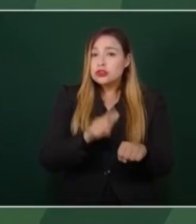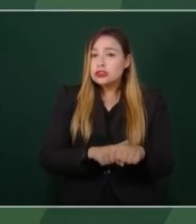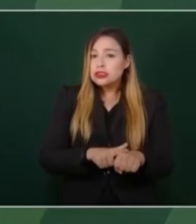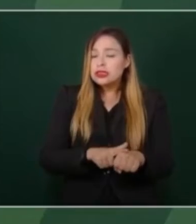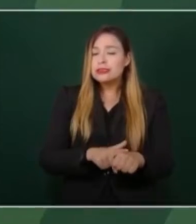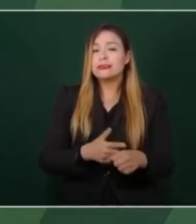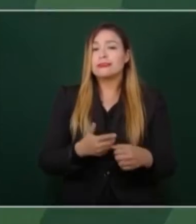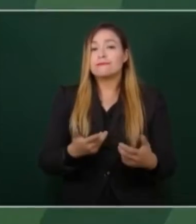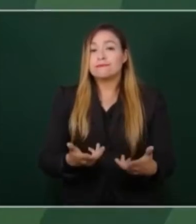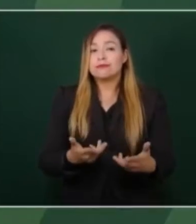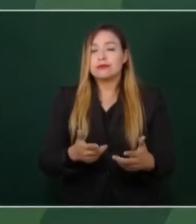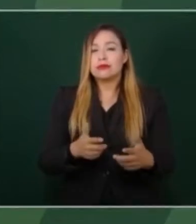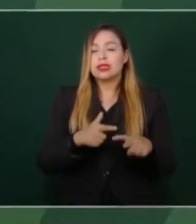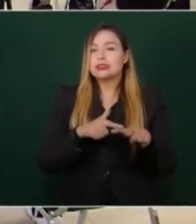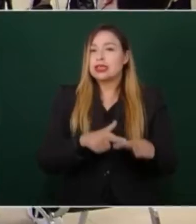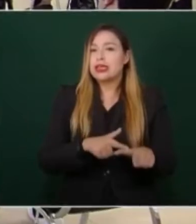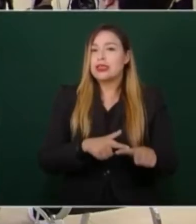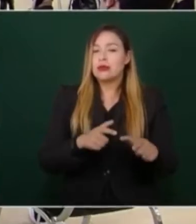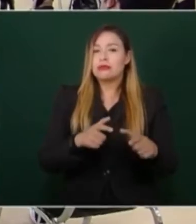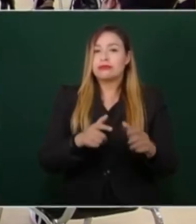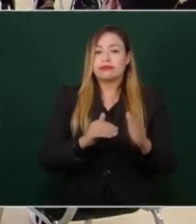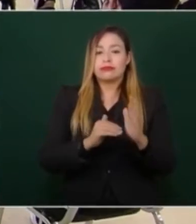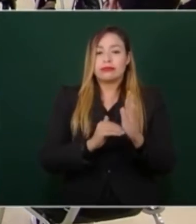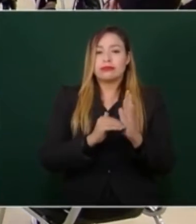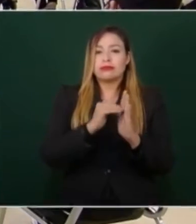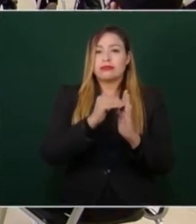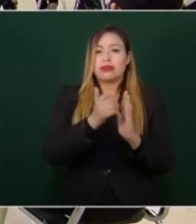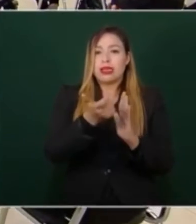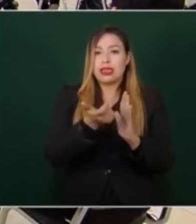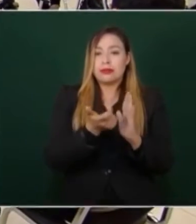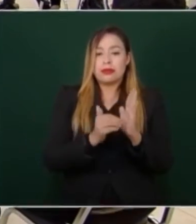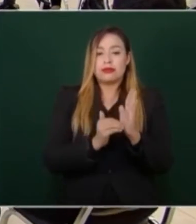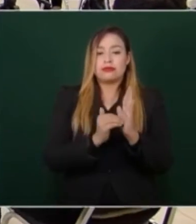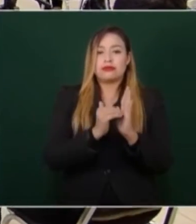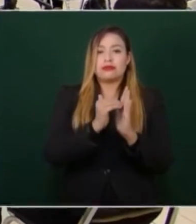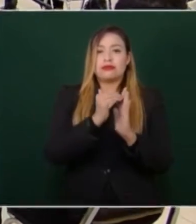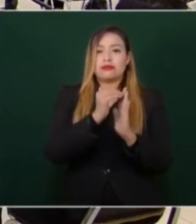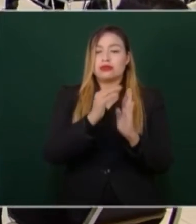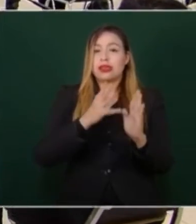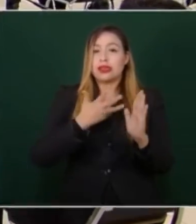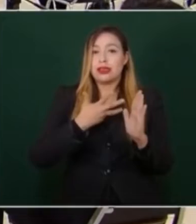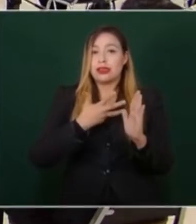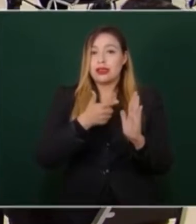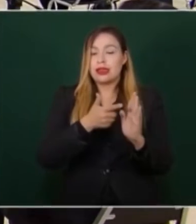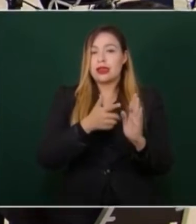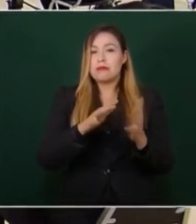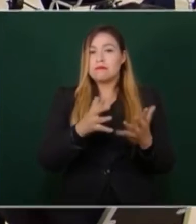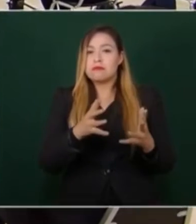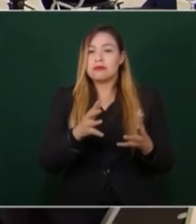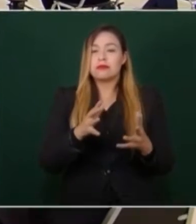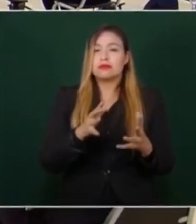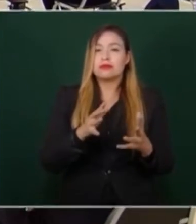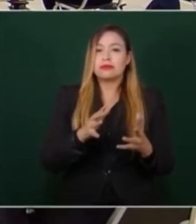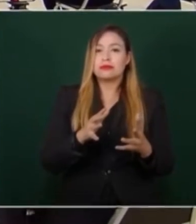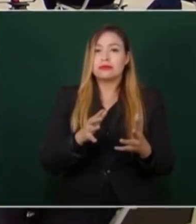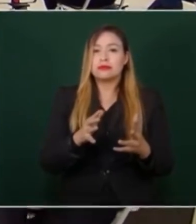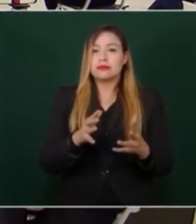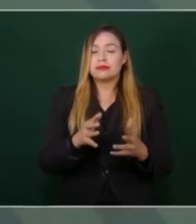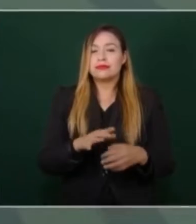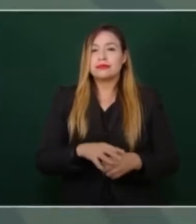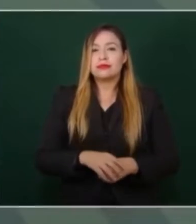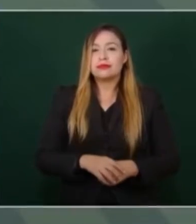ha ido incrementando el salario, ya el promedio, ya promedio de los